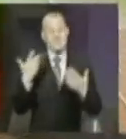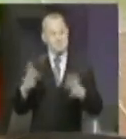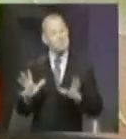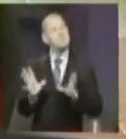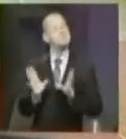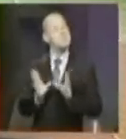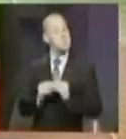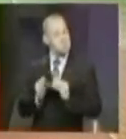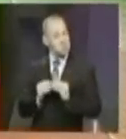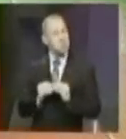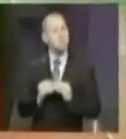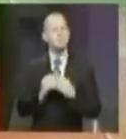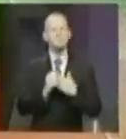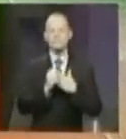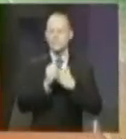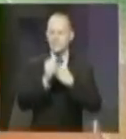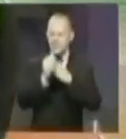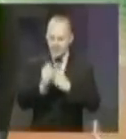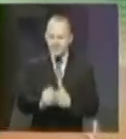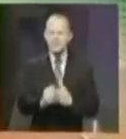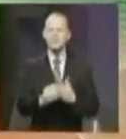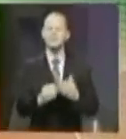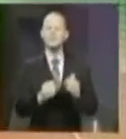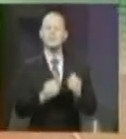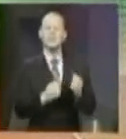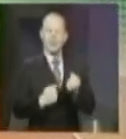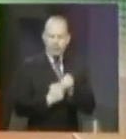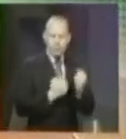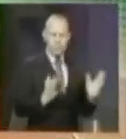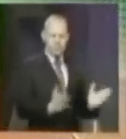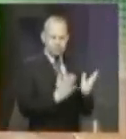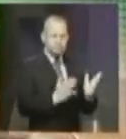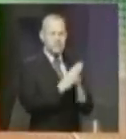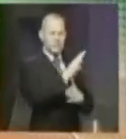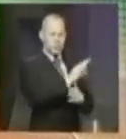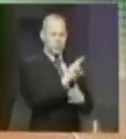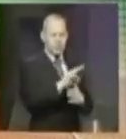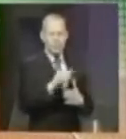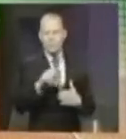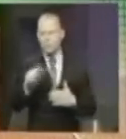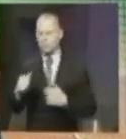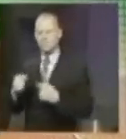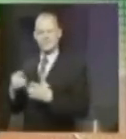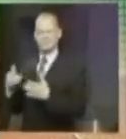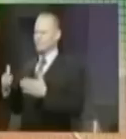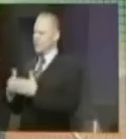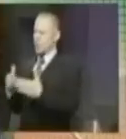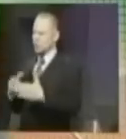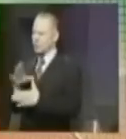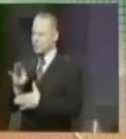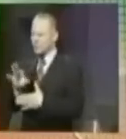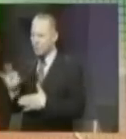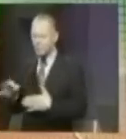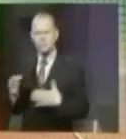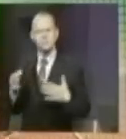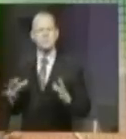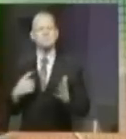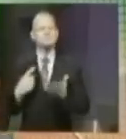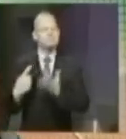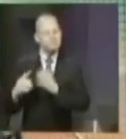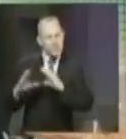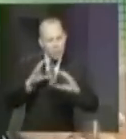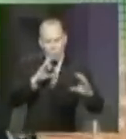con líderes que promueven a favor de la 99 y en contra. Y luego de uno poder hablar un poquito, de